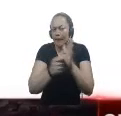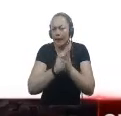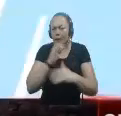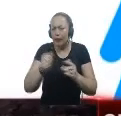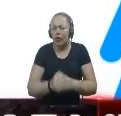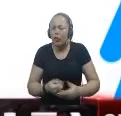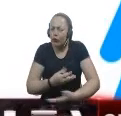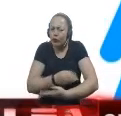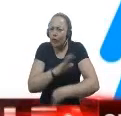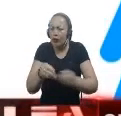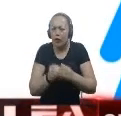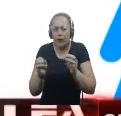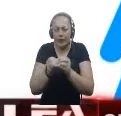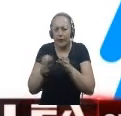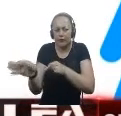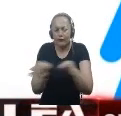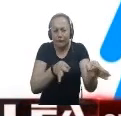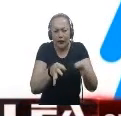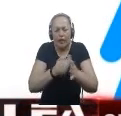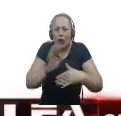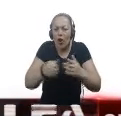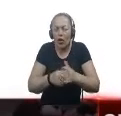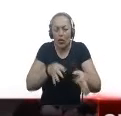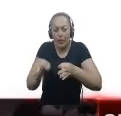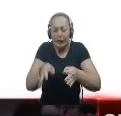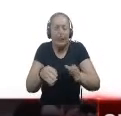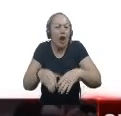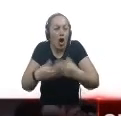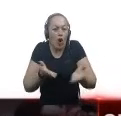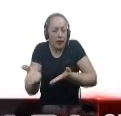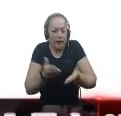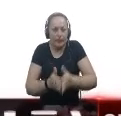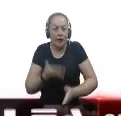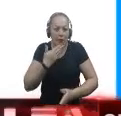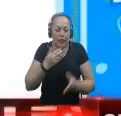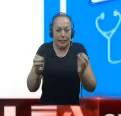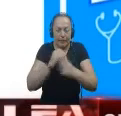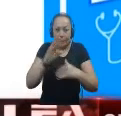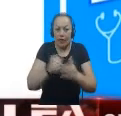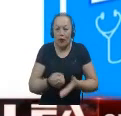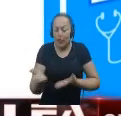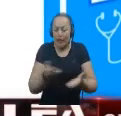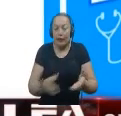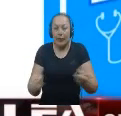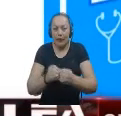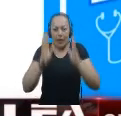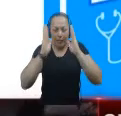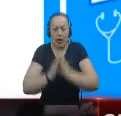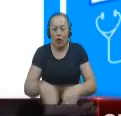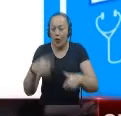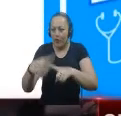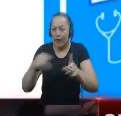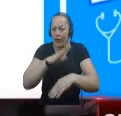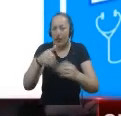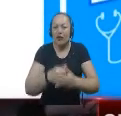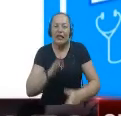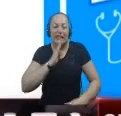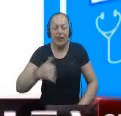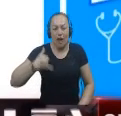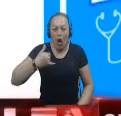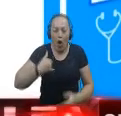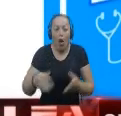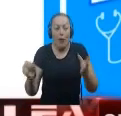se busca capacitar a los municipios En la implementación de los servicios amigables Y así se brinde una atención diferencial A los jóvenes y